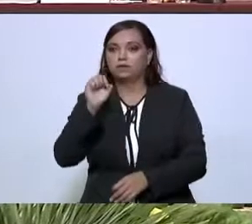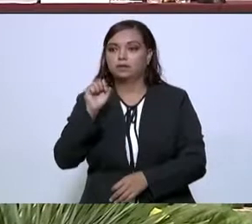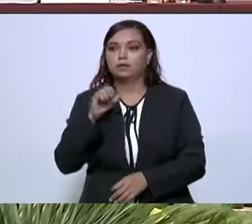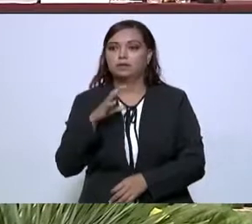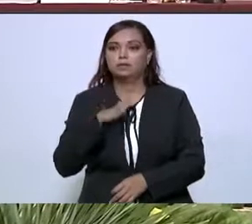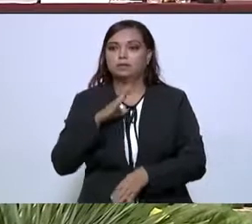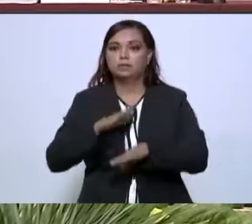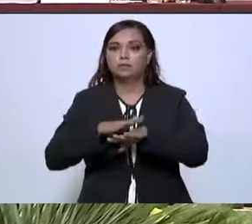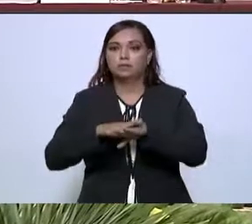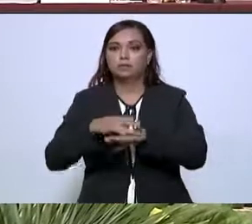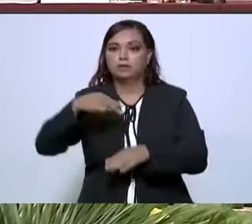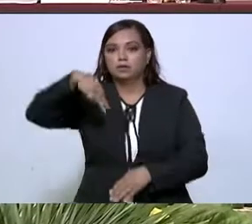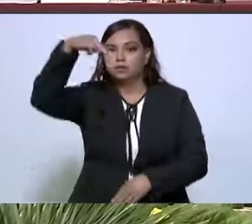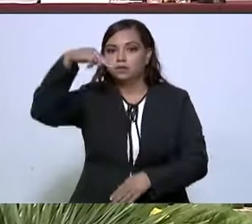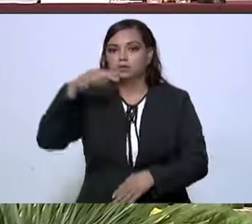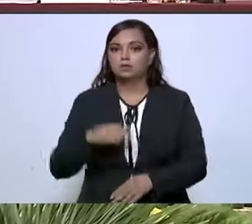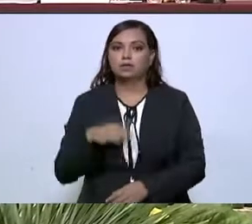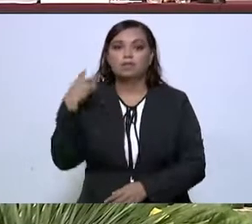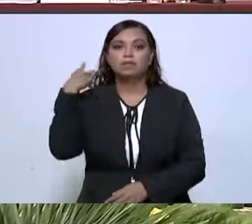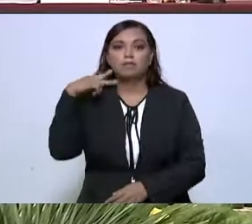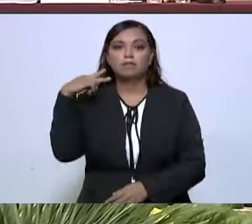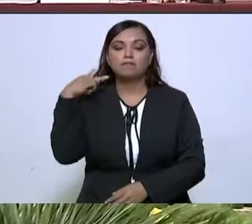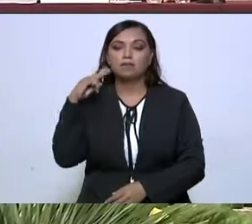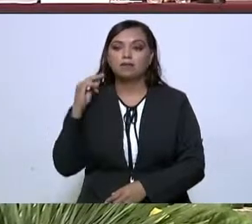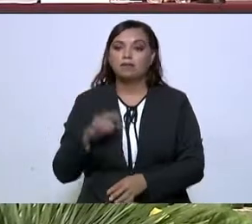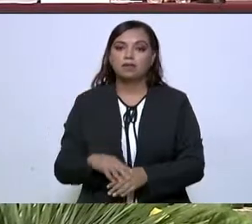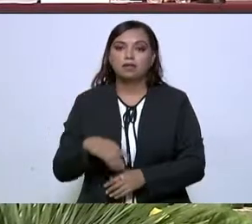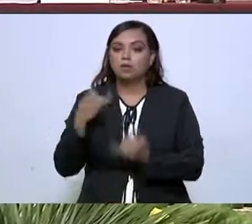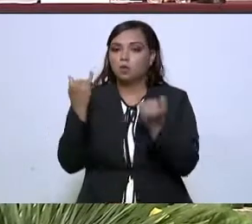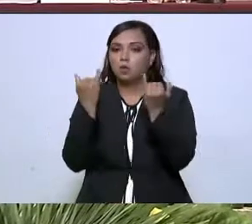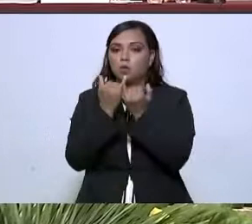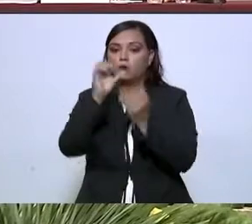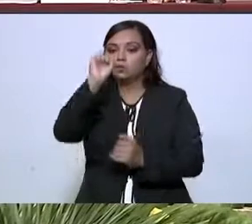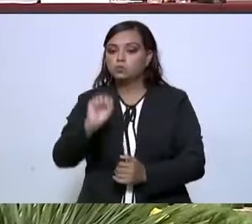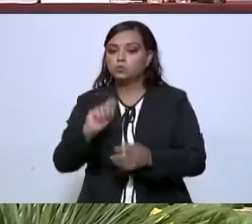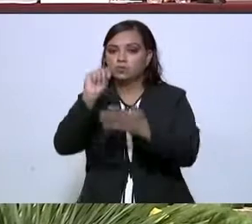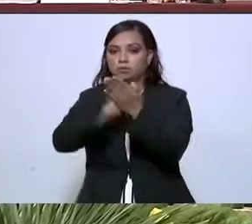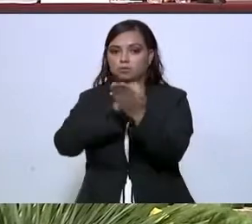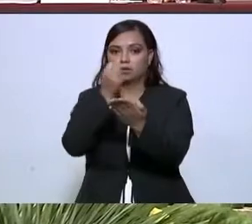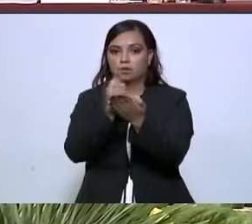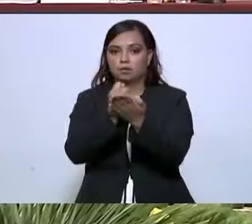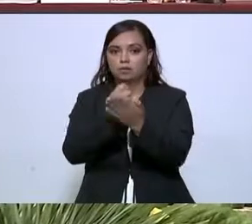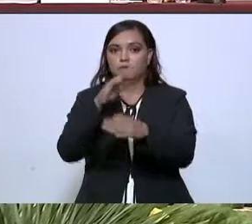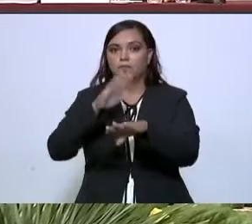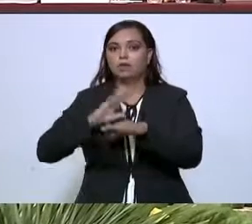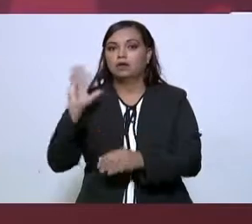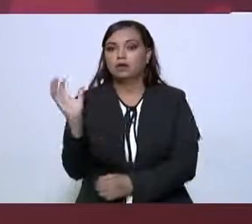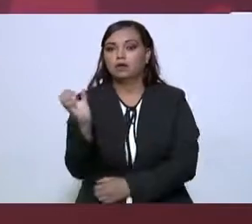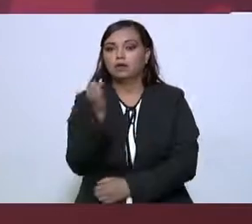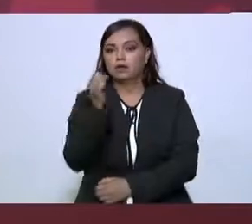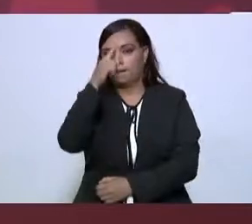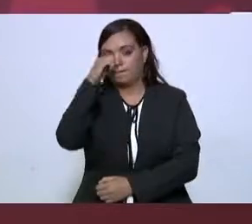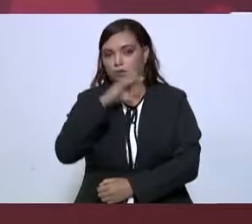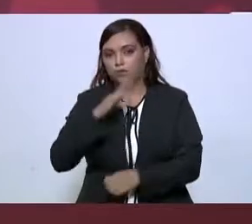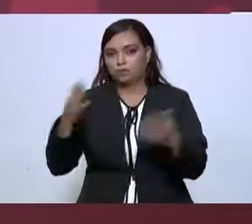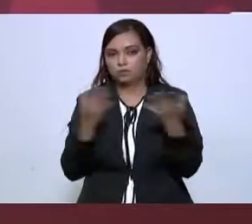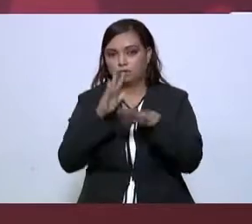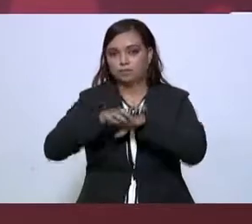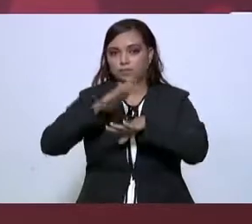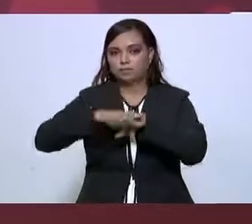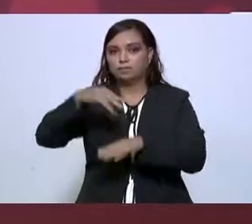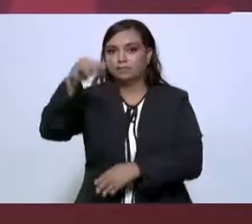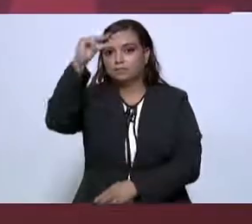la parte norte de Veracruz, como la parte sur del estado de Tamaulipas, y vamos a reforzarlos ahí para crear más